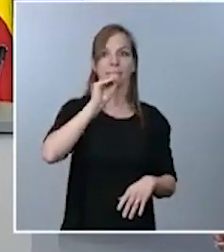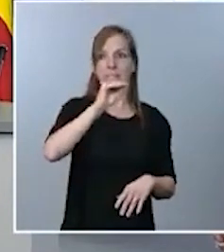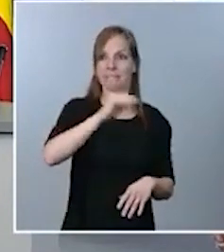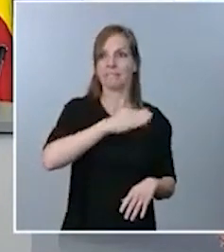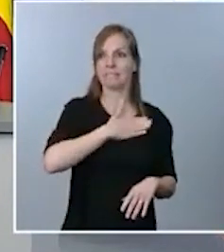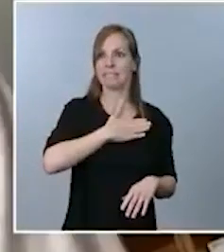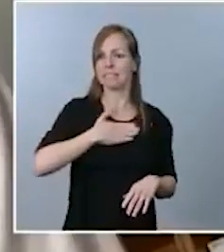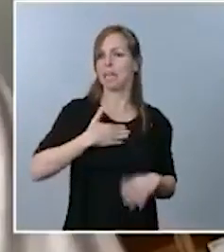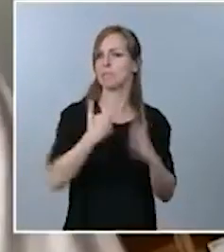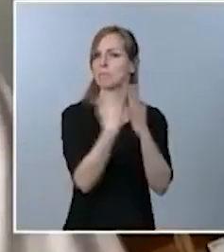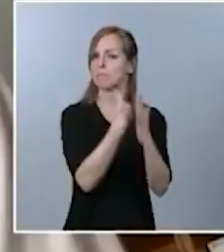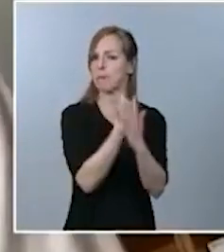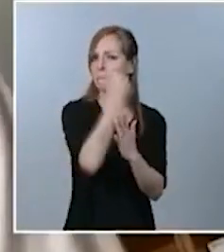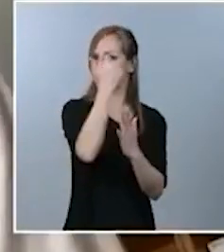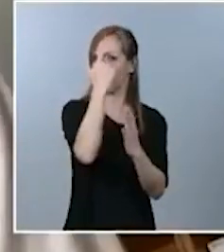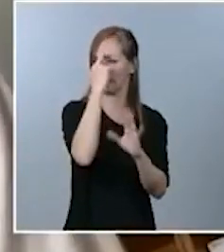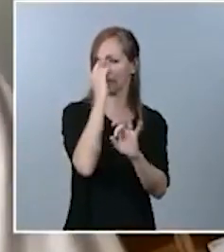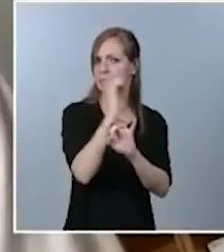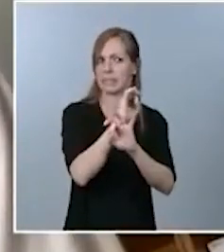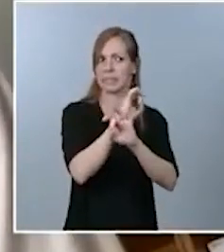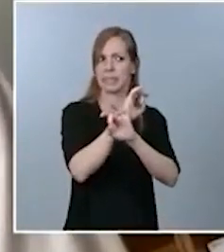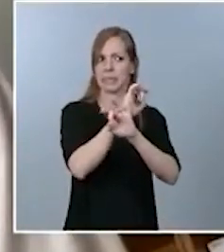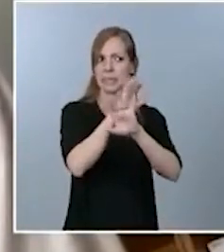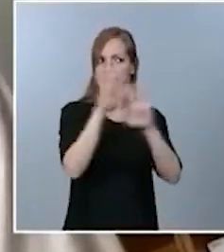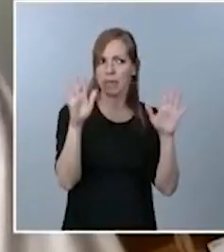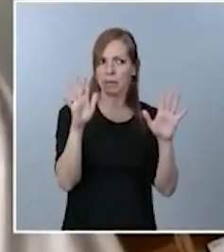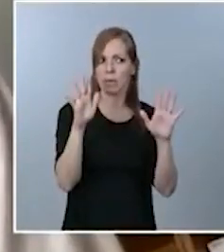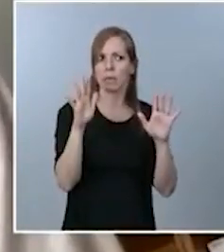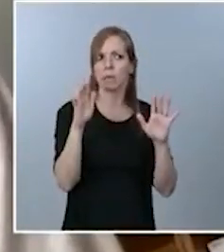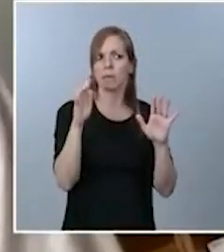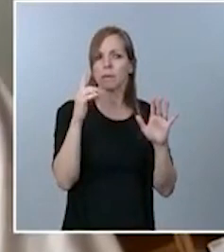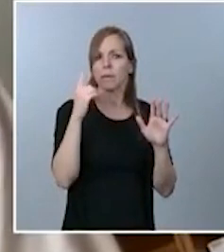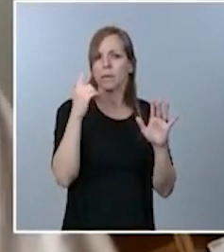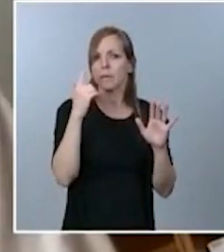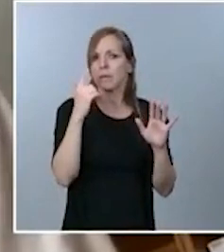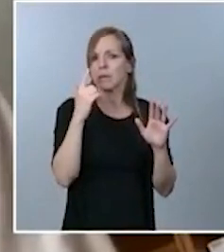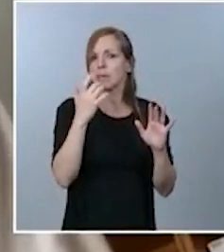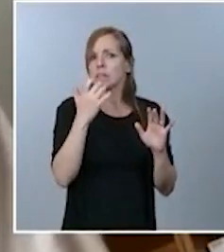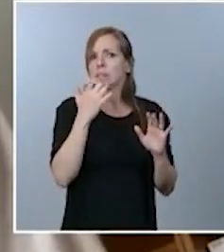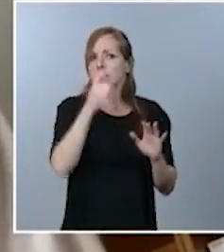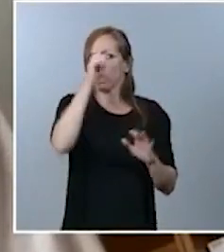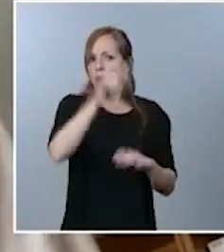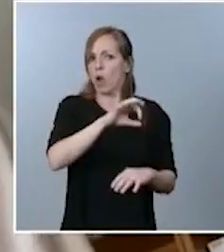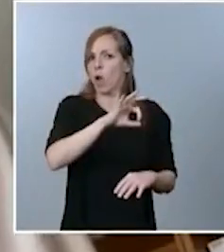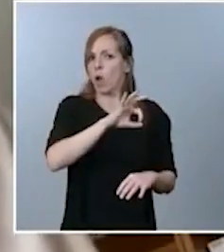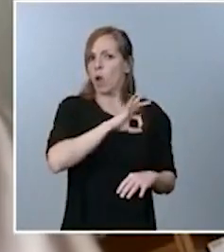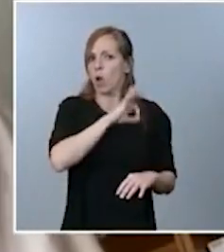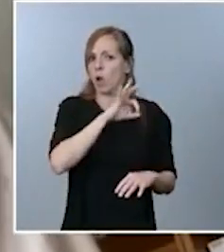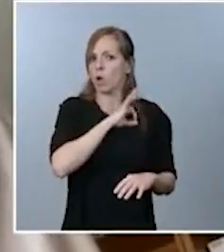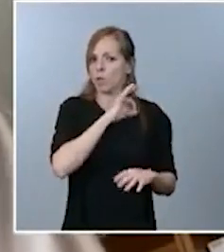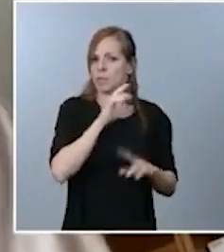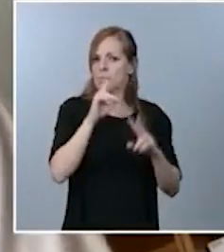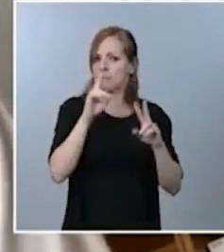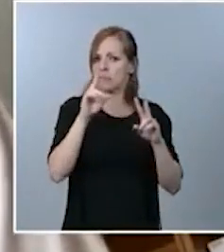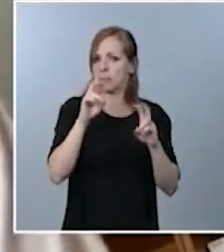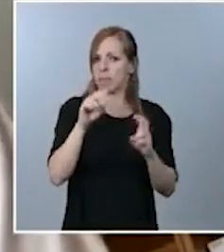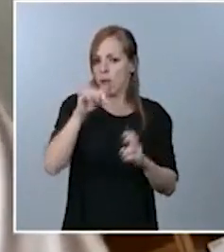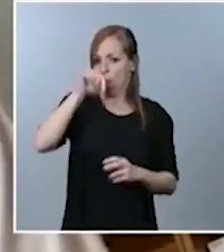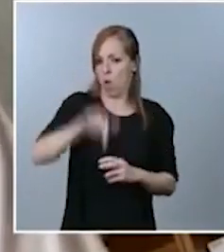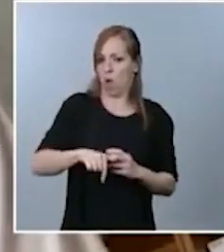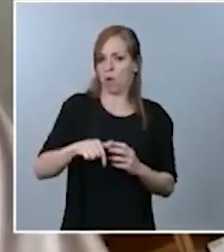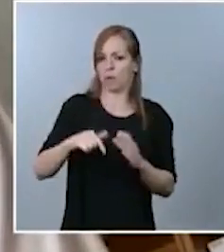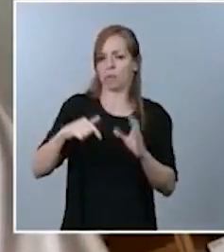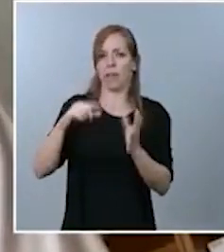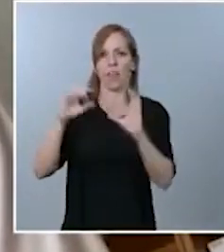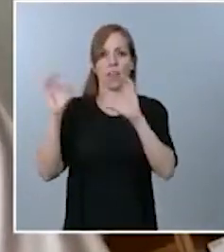si usted no da crédito a las exigencias impuestas o puestas hoy por ciudadanos para